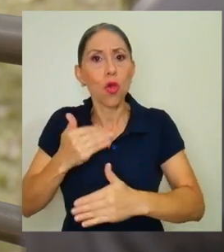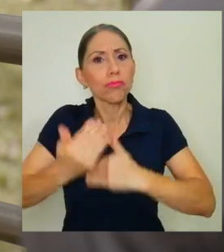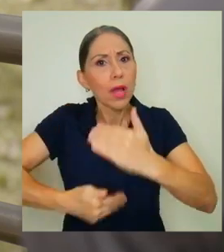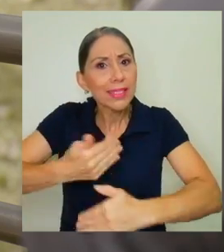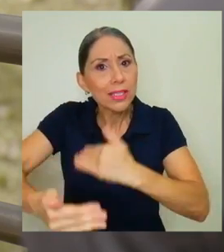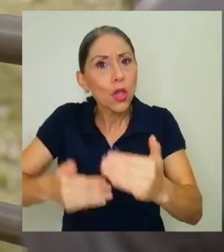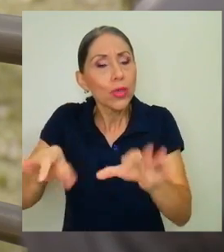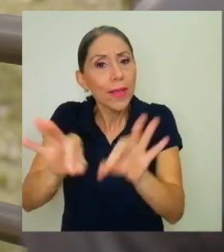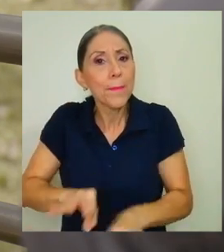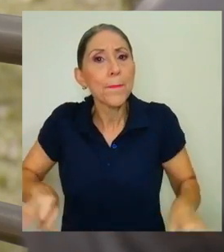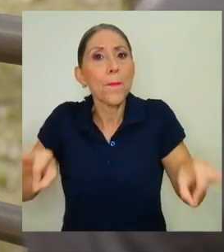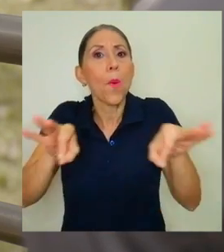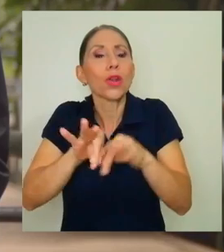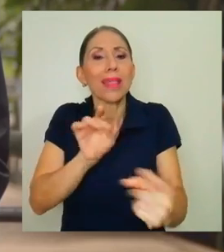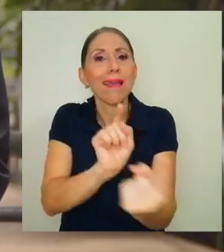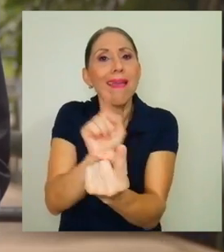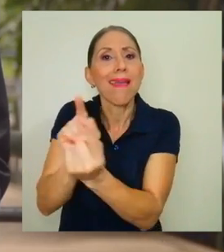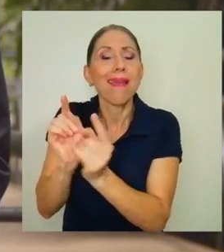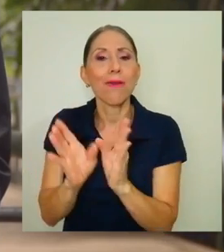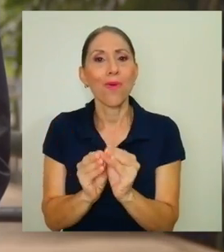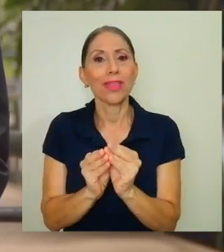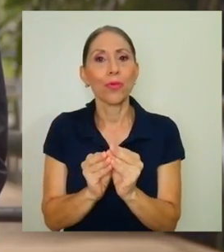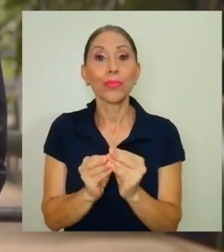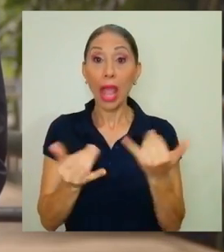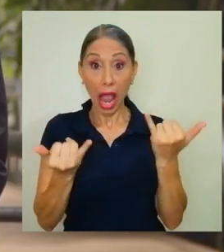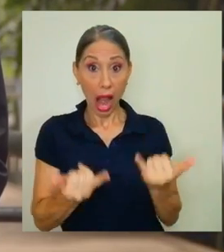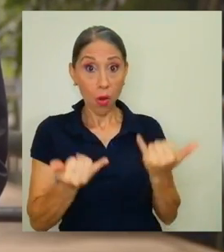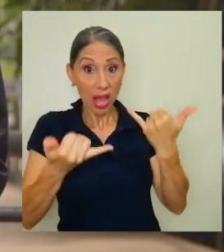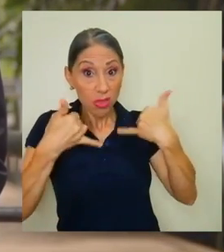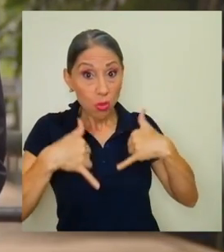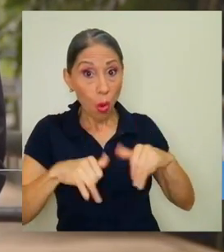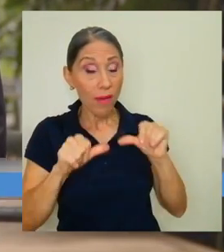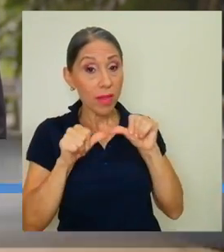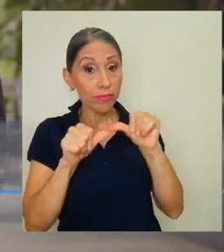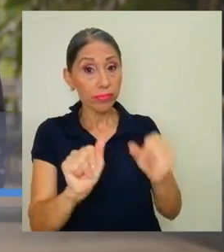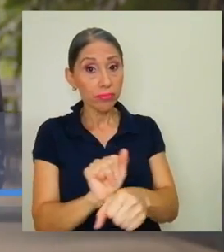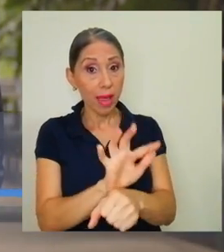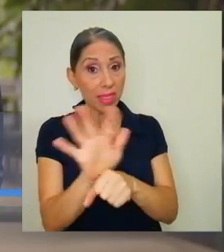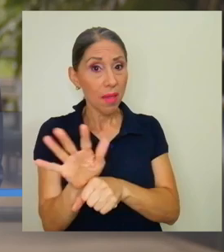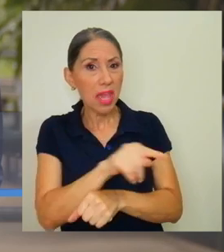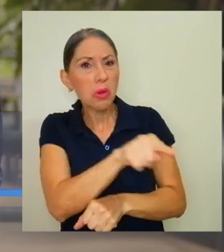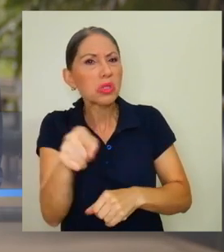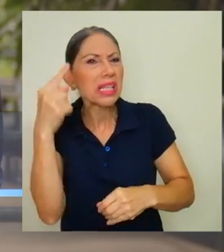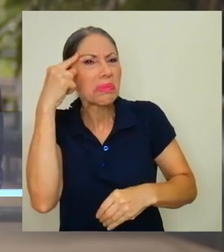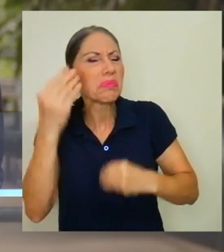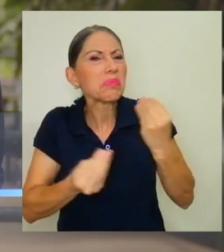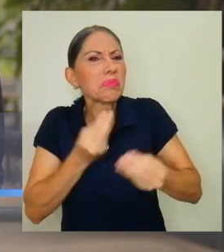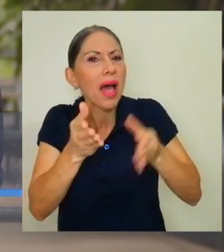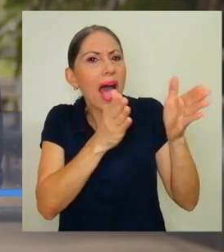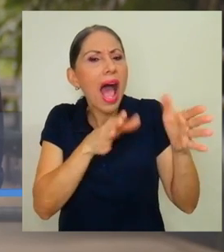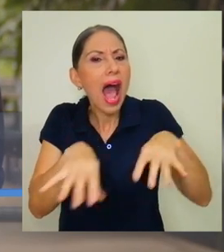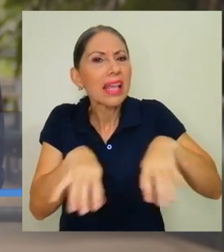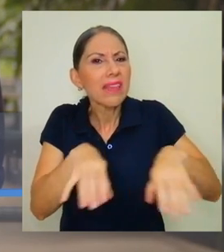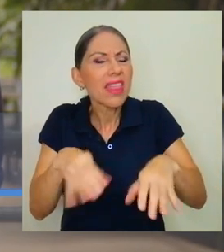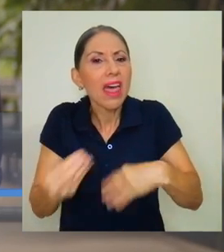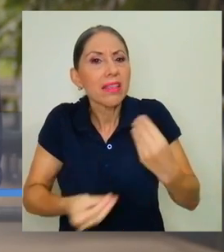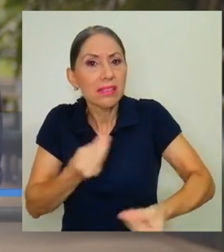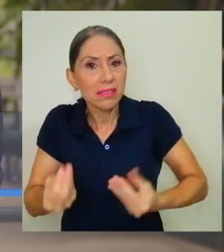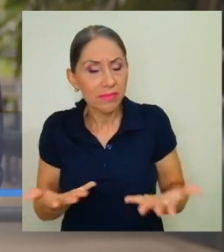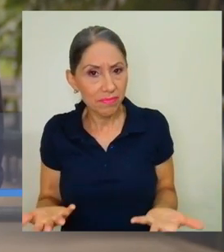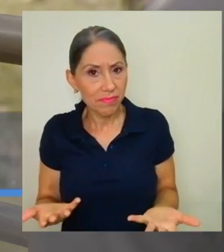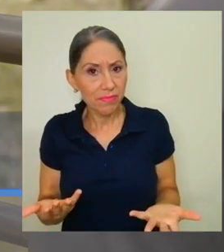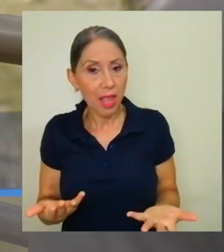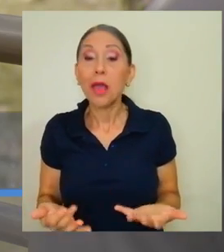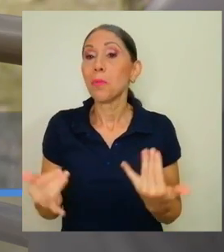y la gestión de este importante encuentro. Pues, aunque aún seguimos en pandemia, ¿cuáles actividades tienen planeadas ustedes en el marco de esta situación, verdad?